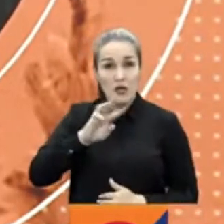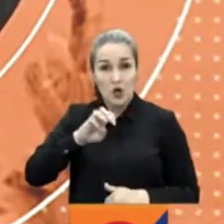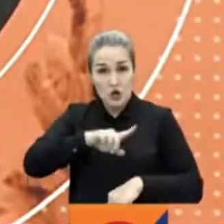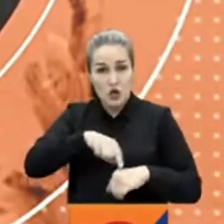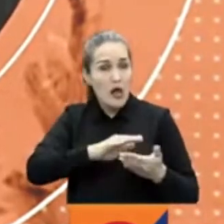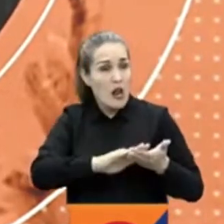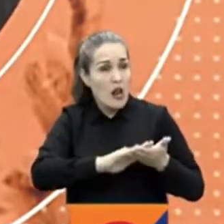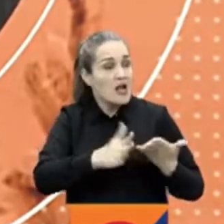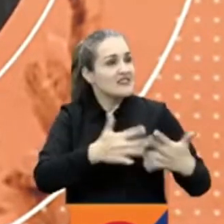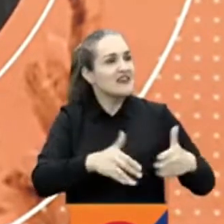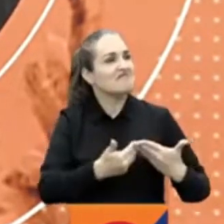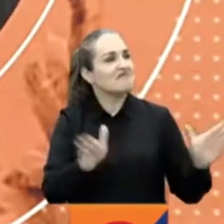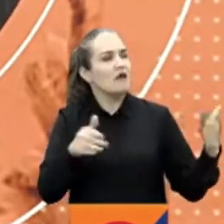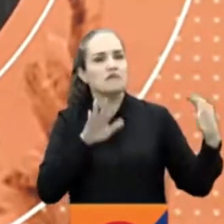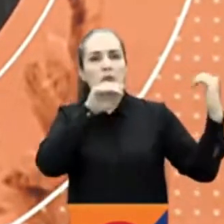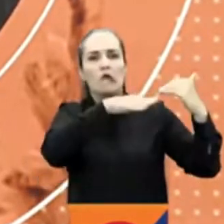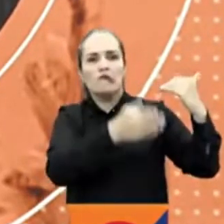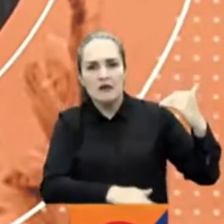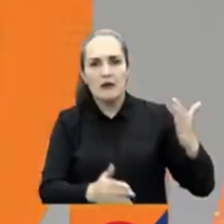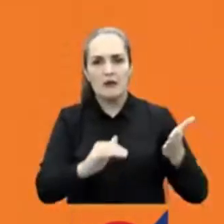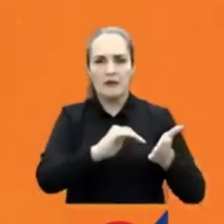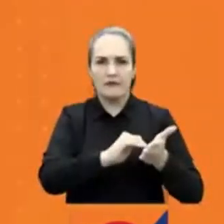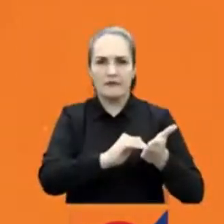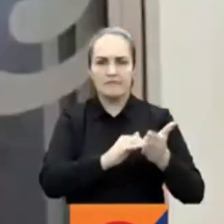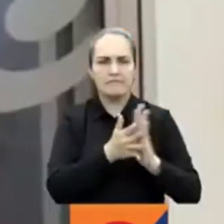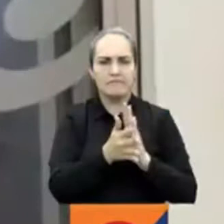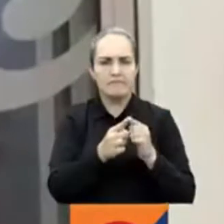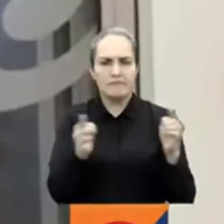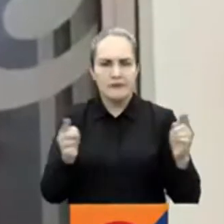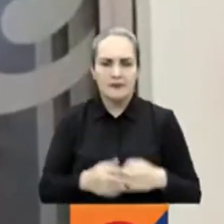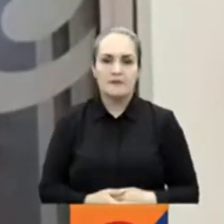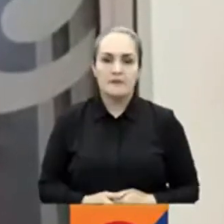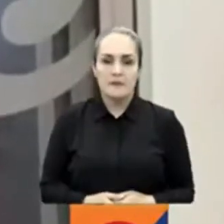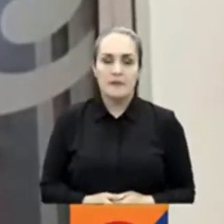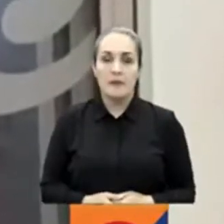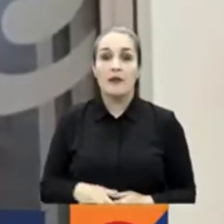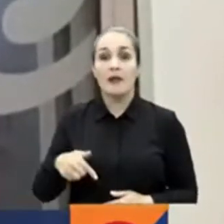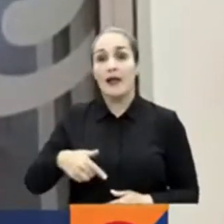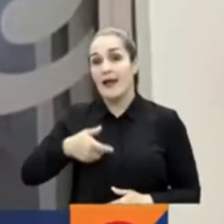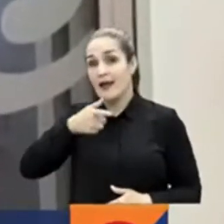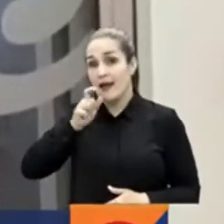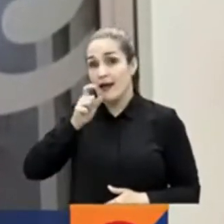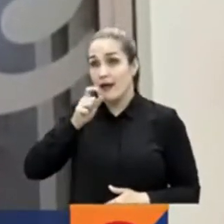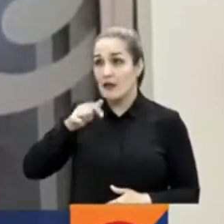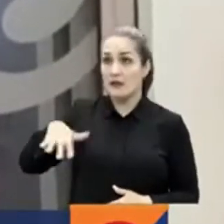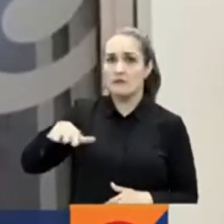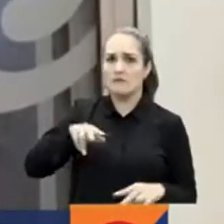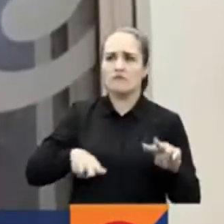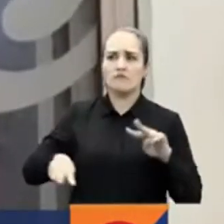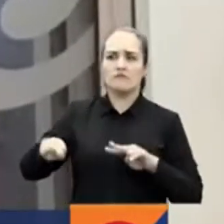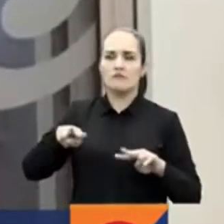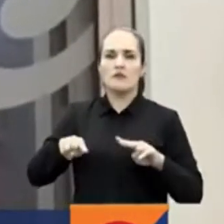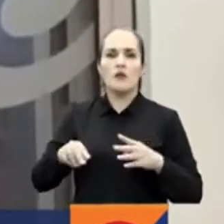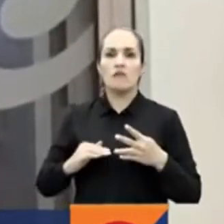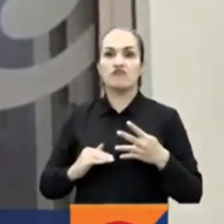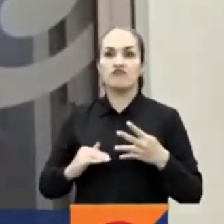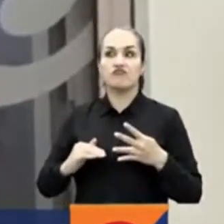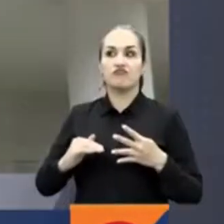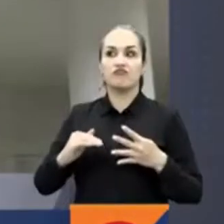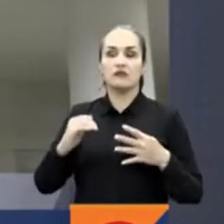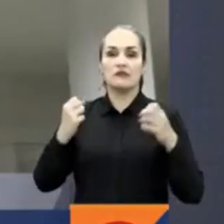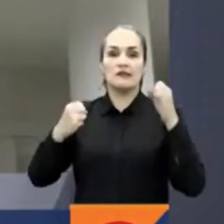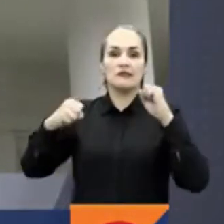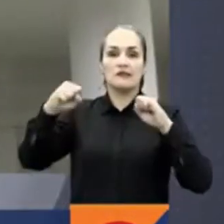Más noticias con los periodistas de Radio Nacional. Aunque el departamento de Caldas se encuentra en alerta naranja por la ocupación